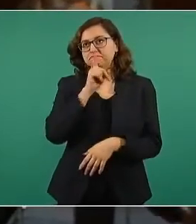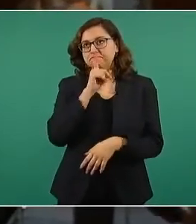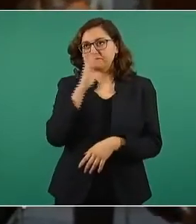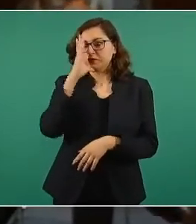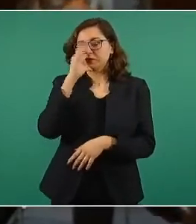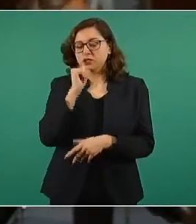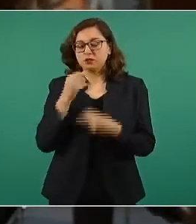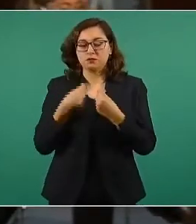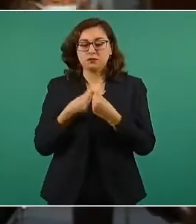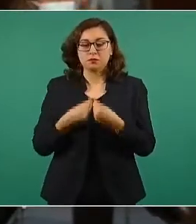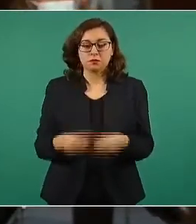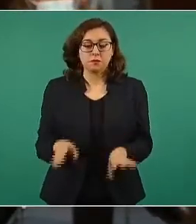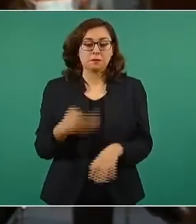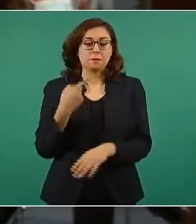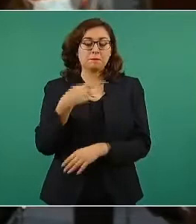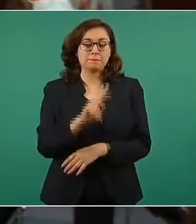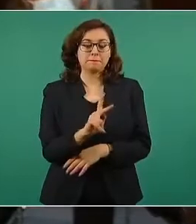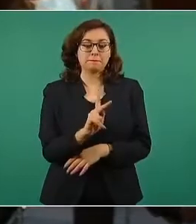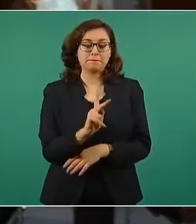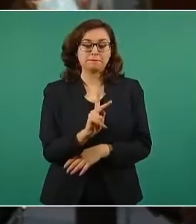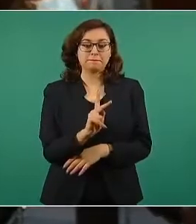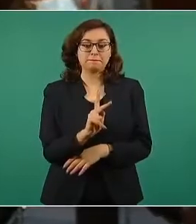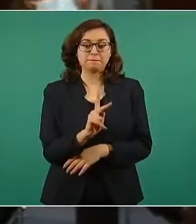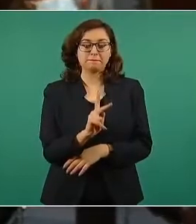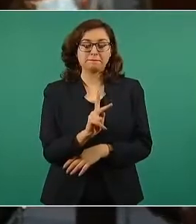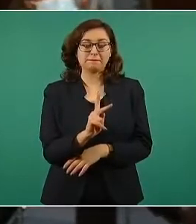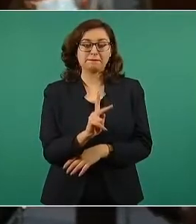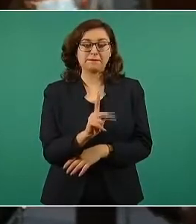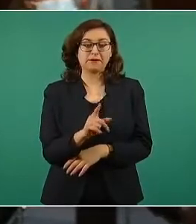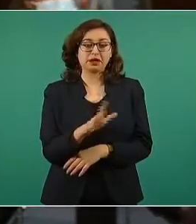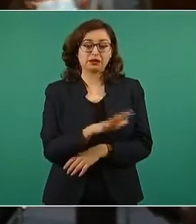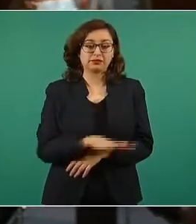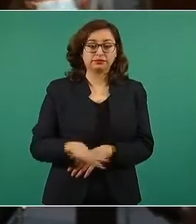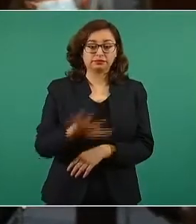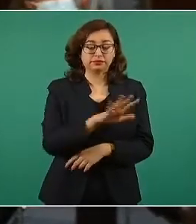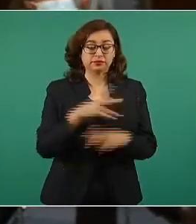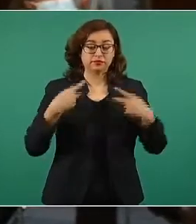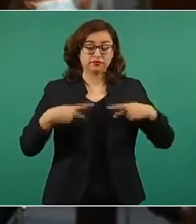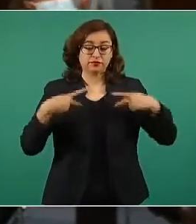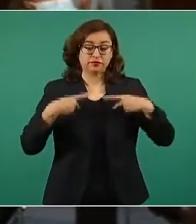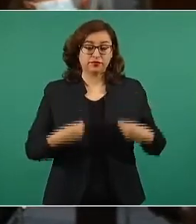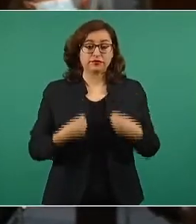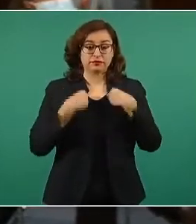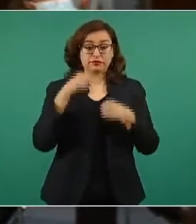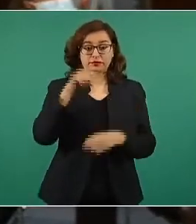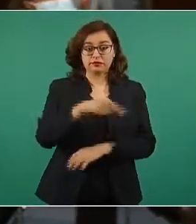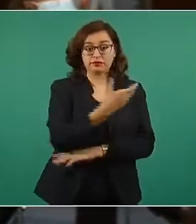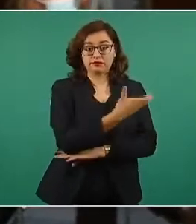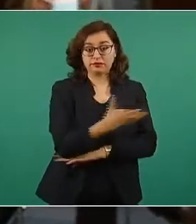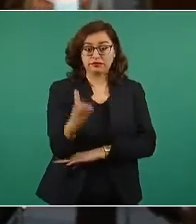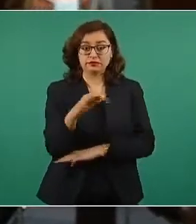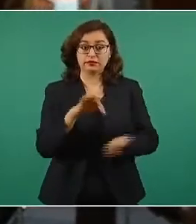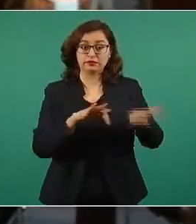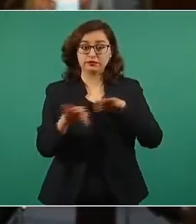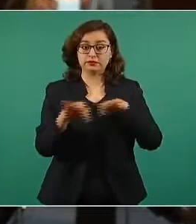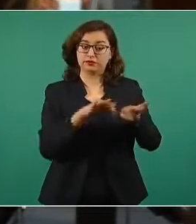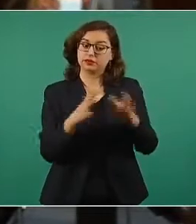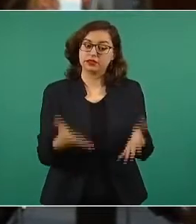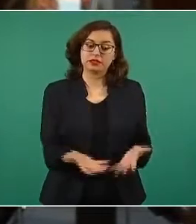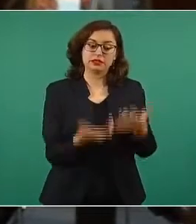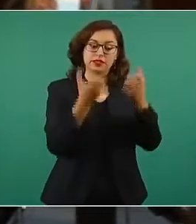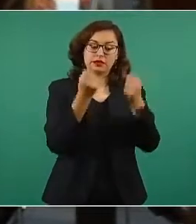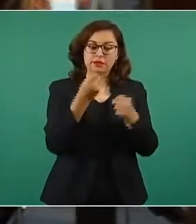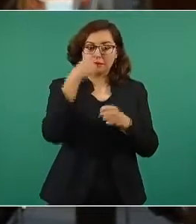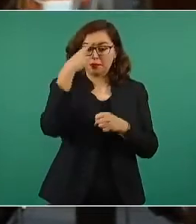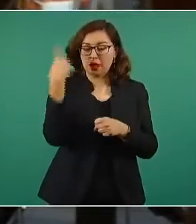salvarla, pues a los agricultores que no se les lleven el agua de los